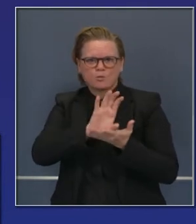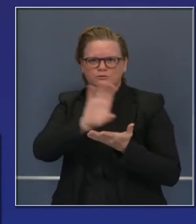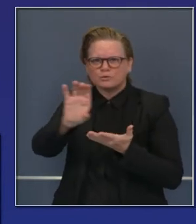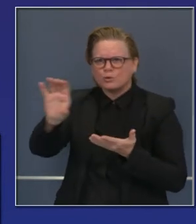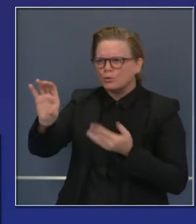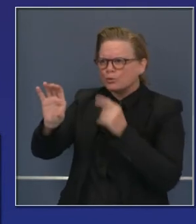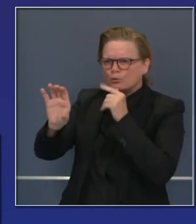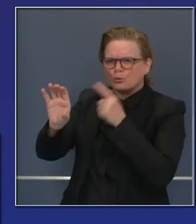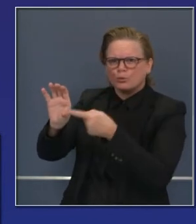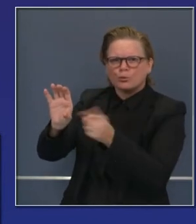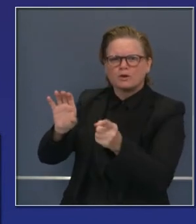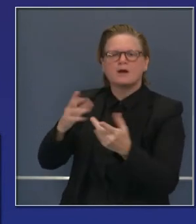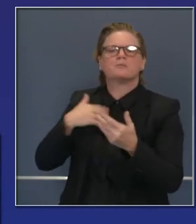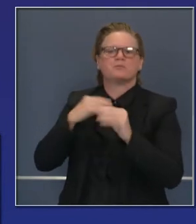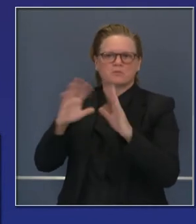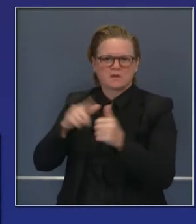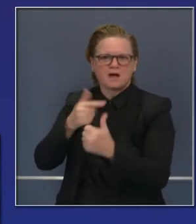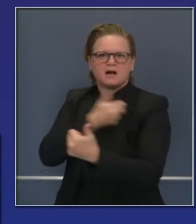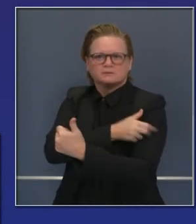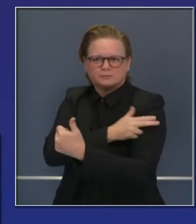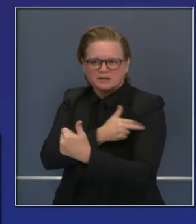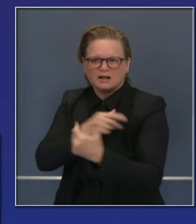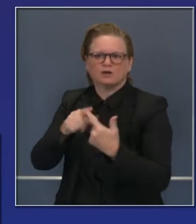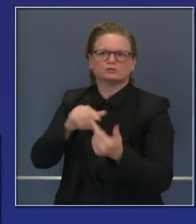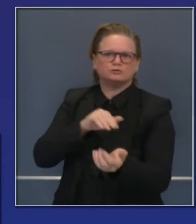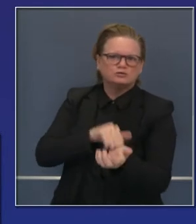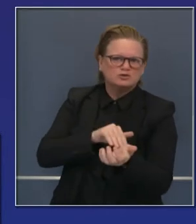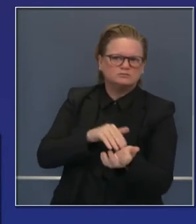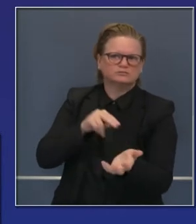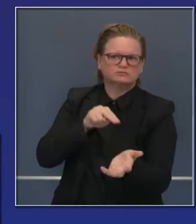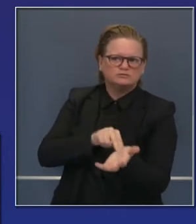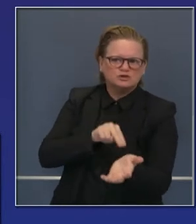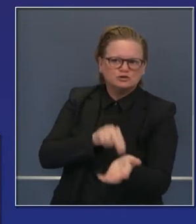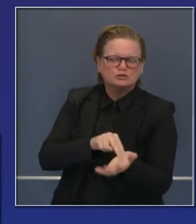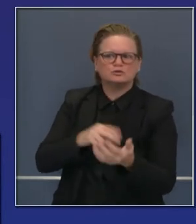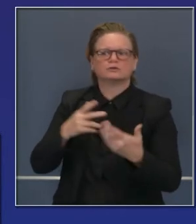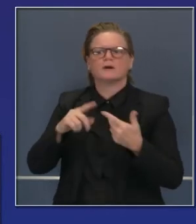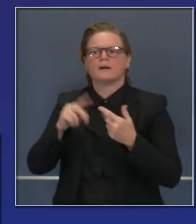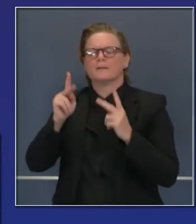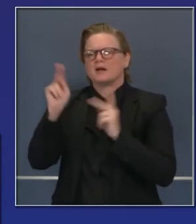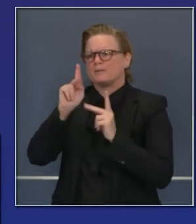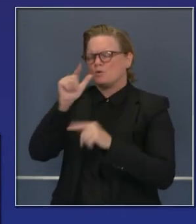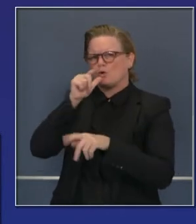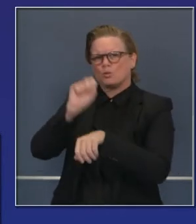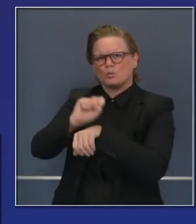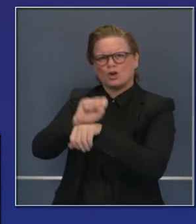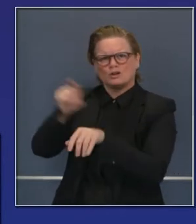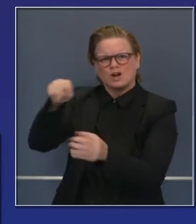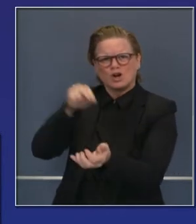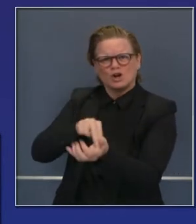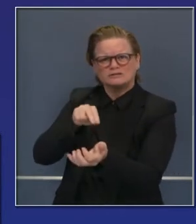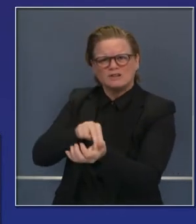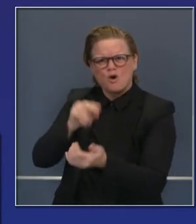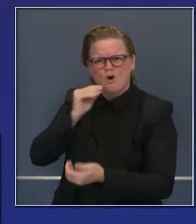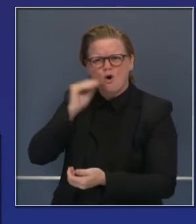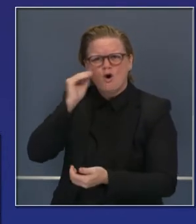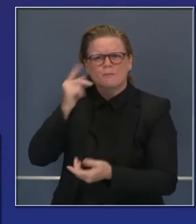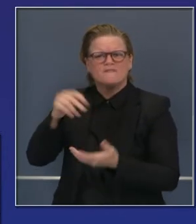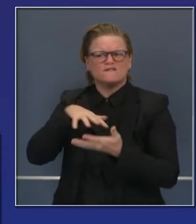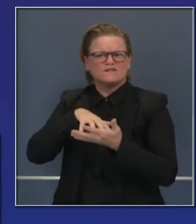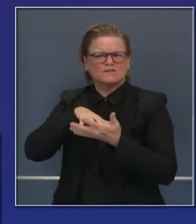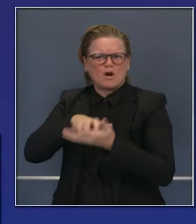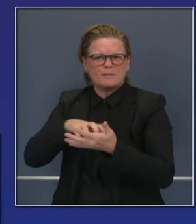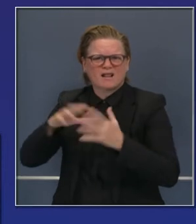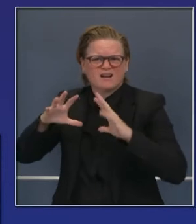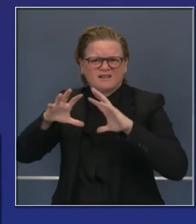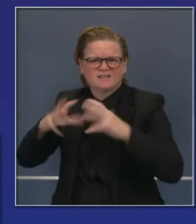recibirla? El sector de hospitales. Algunos dicen los que están trabajando con poblaciones vulnerables. Pero